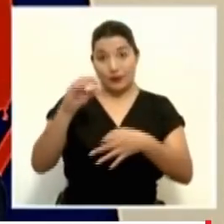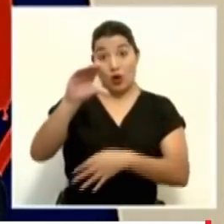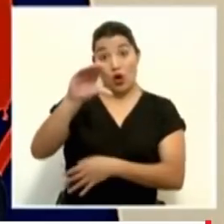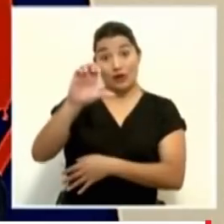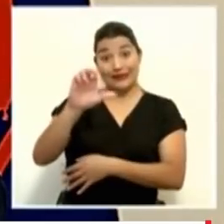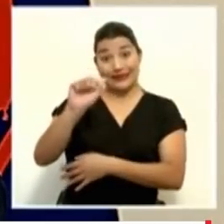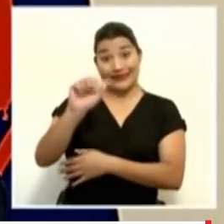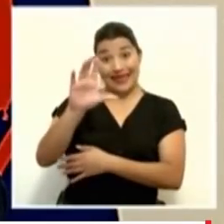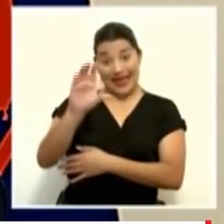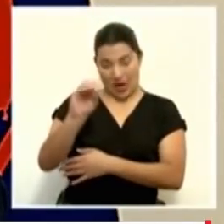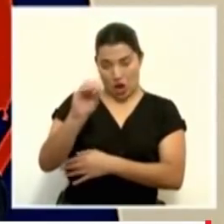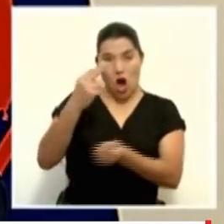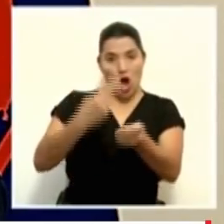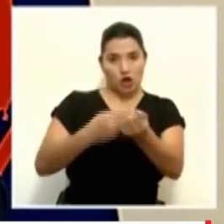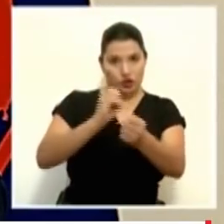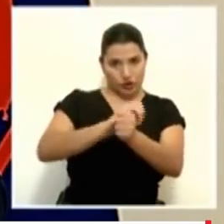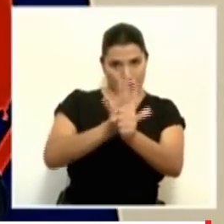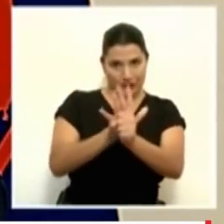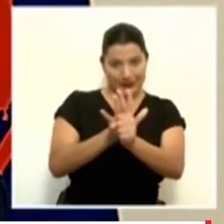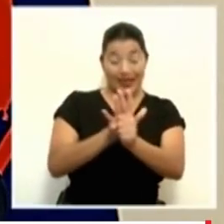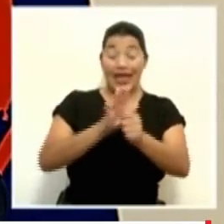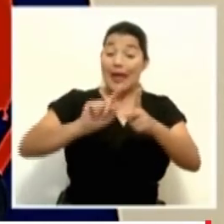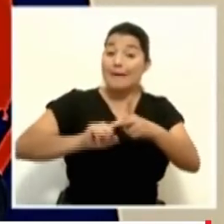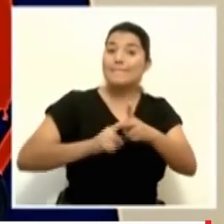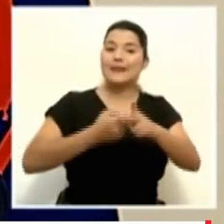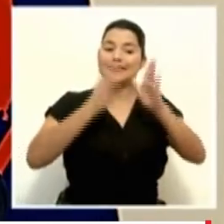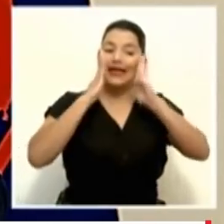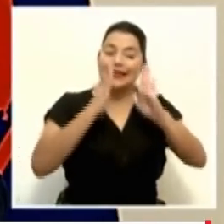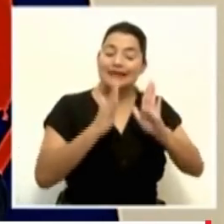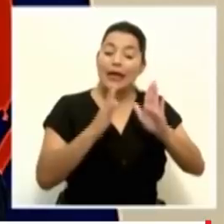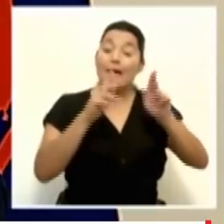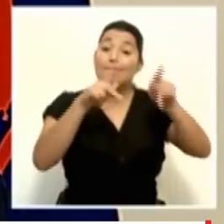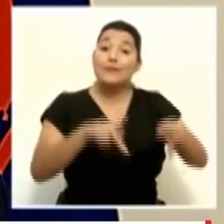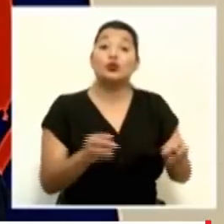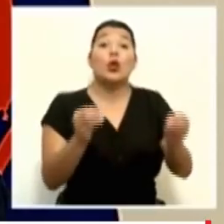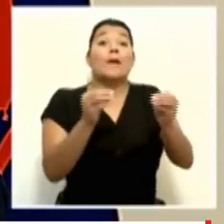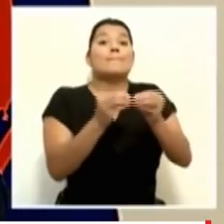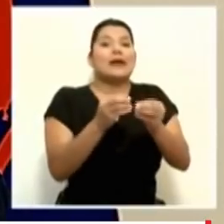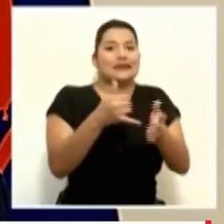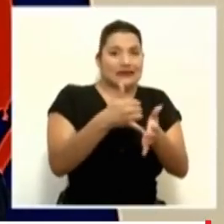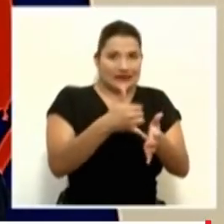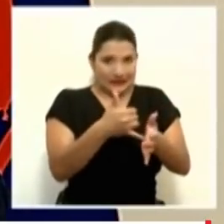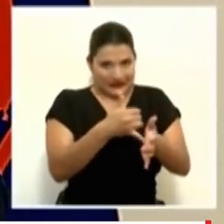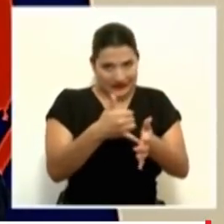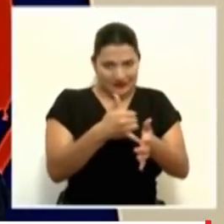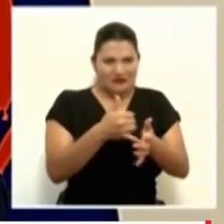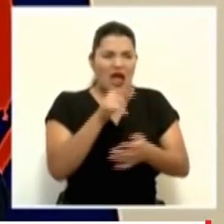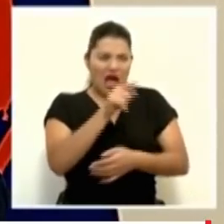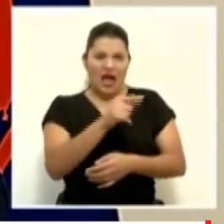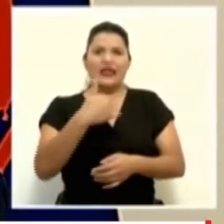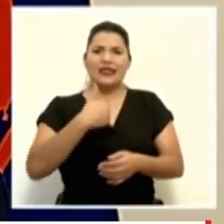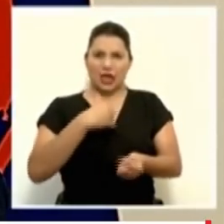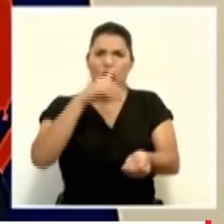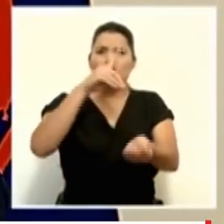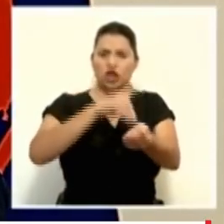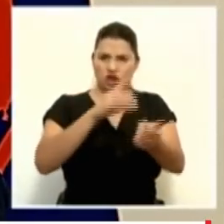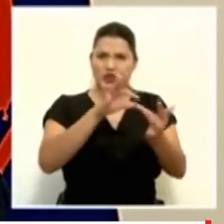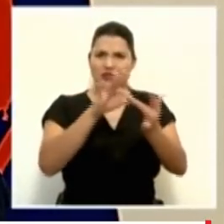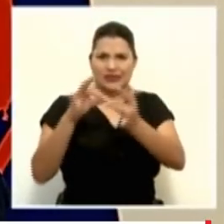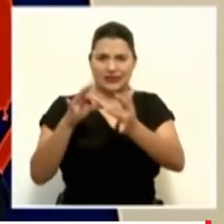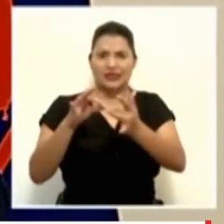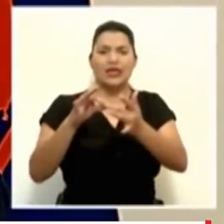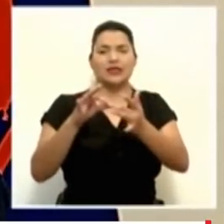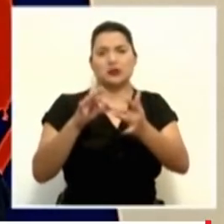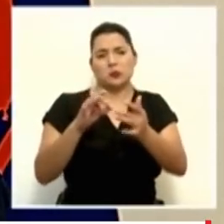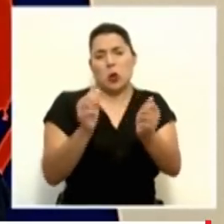comenzar a atender pacientes más críticos. Hay que recordar que SEACO cuenta con intensivistas, con médicos internistas,